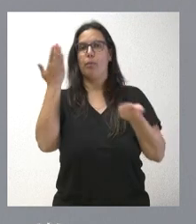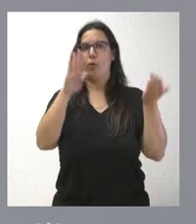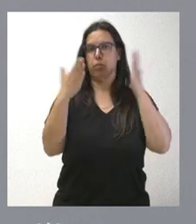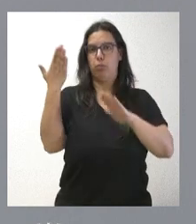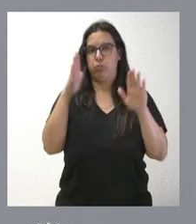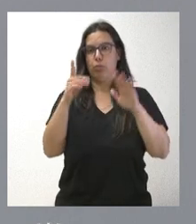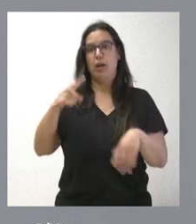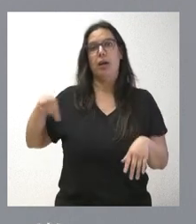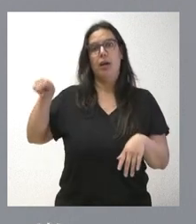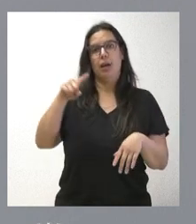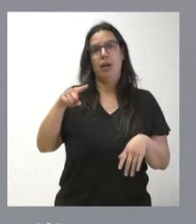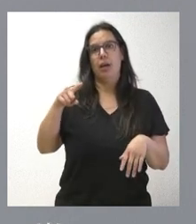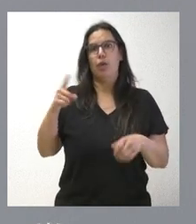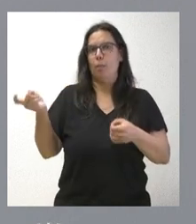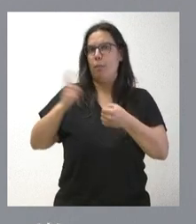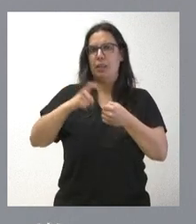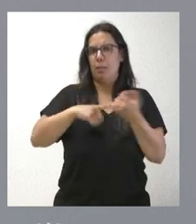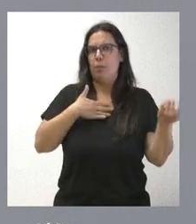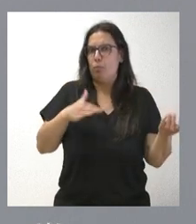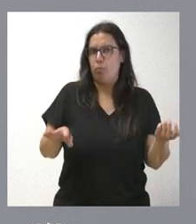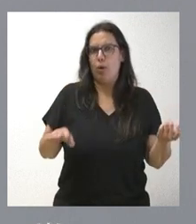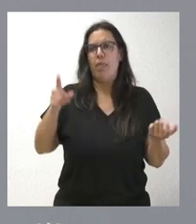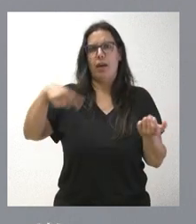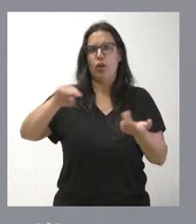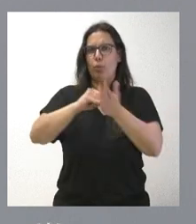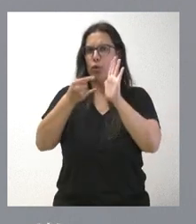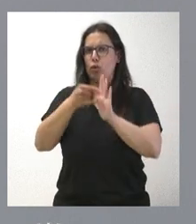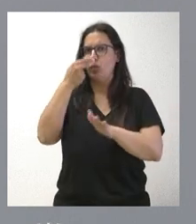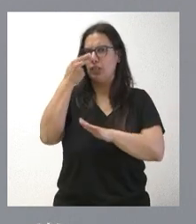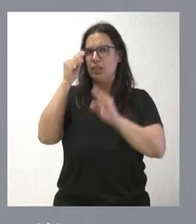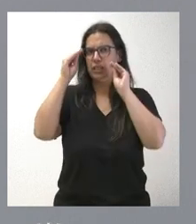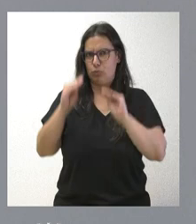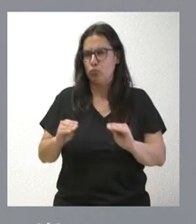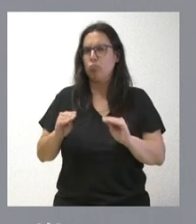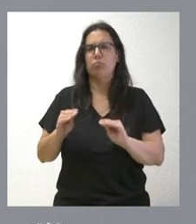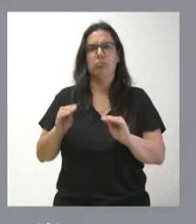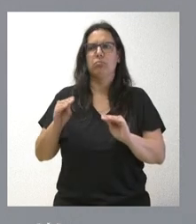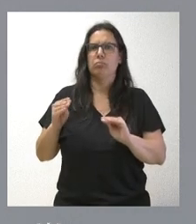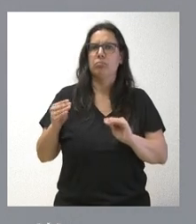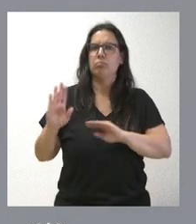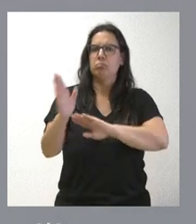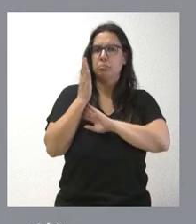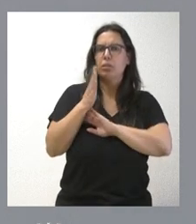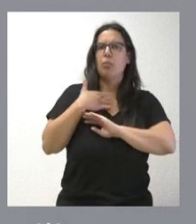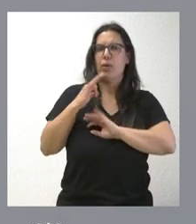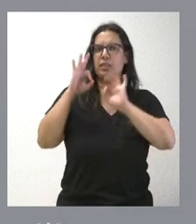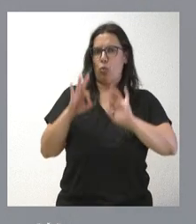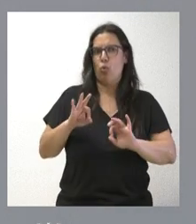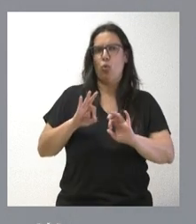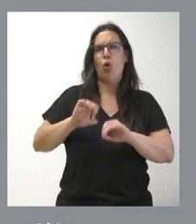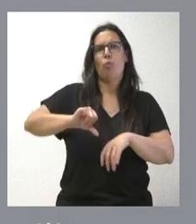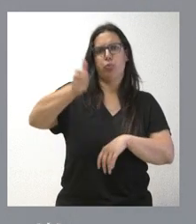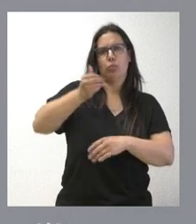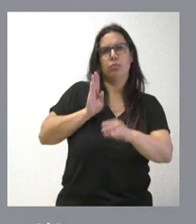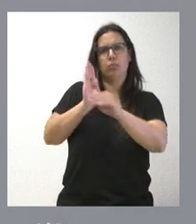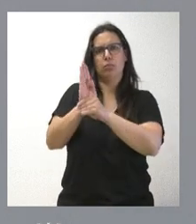tienen en abierto su espacio van a poder participar, van a presentar proyectos muy interesantes y van a poder ser beneficiarios de algunas de esas ayudas en concurrencia